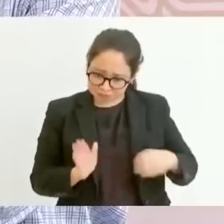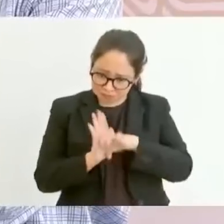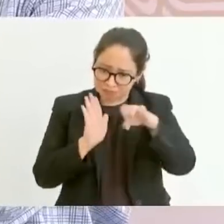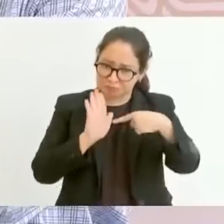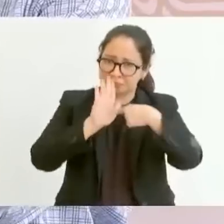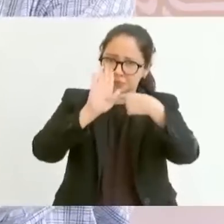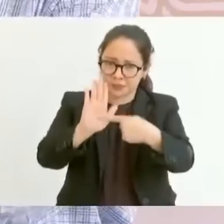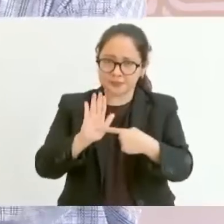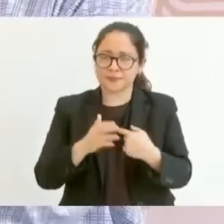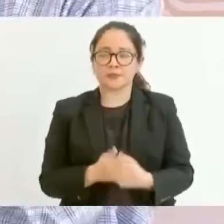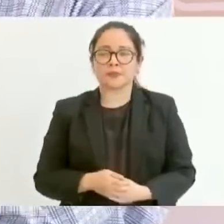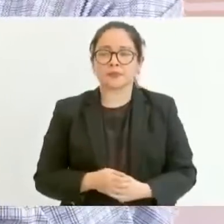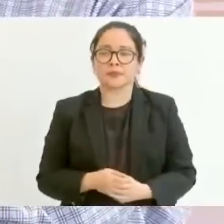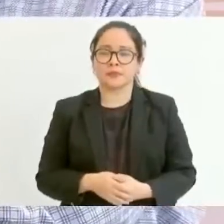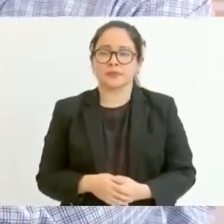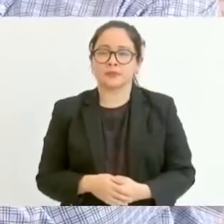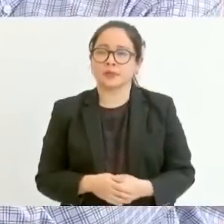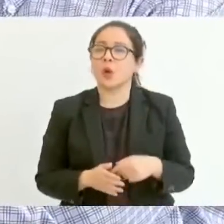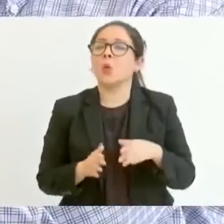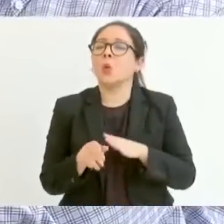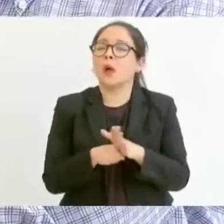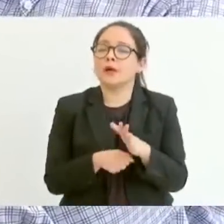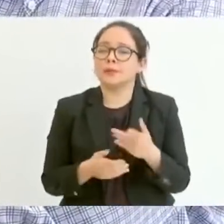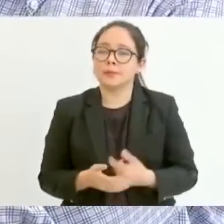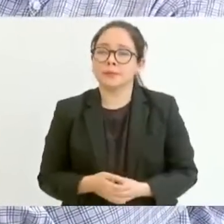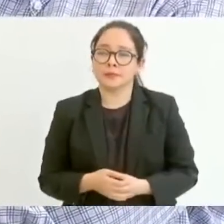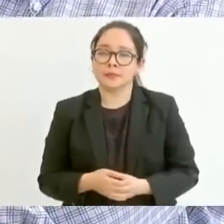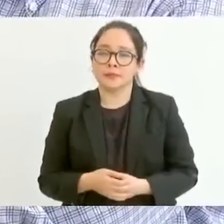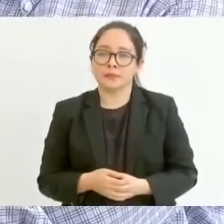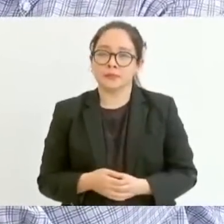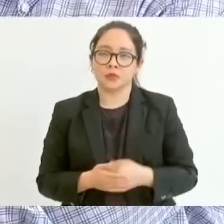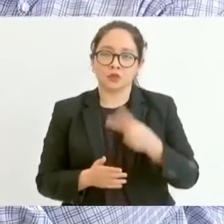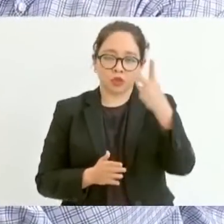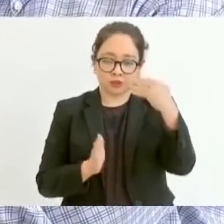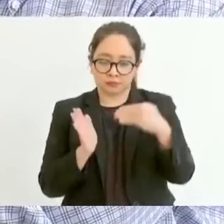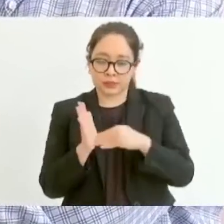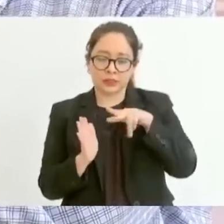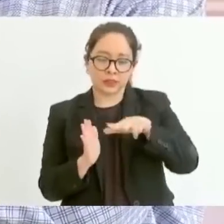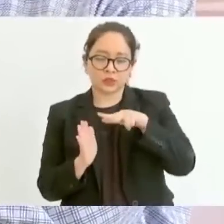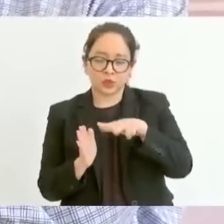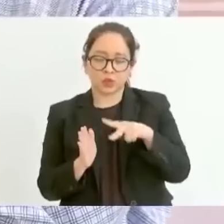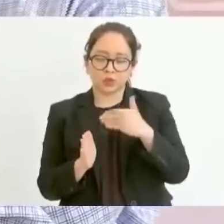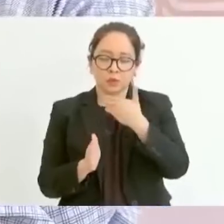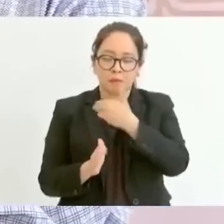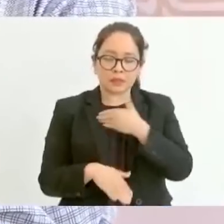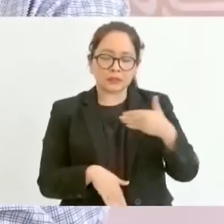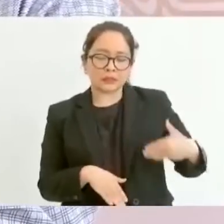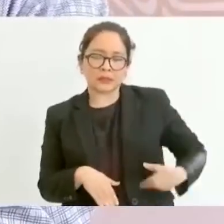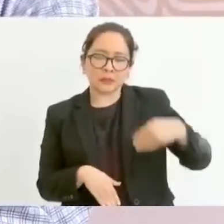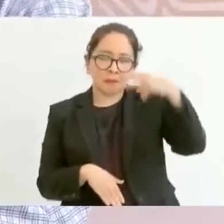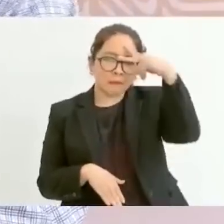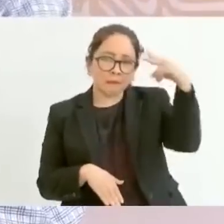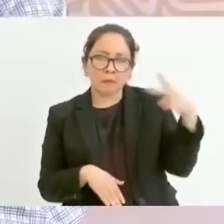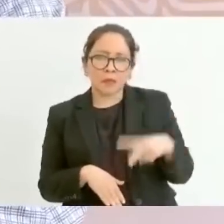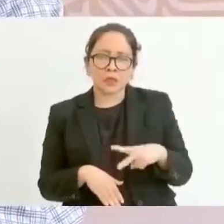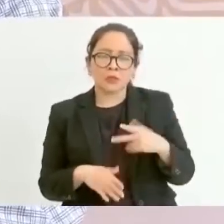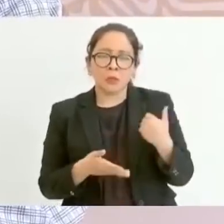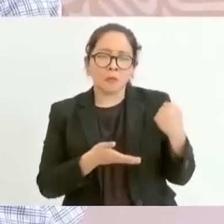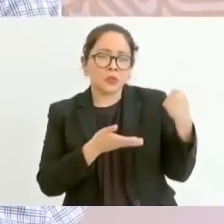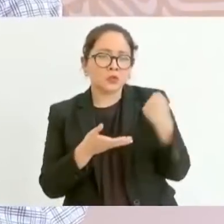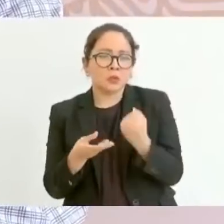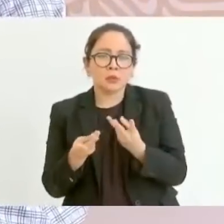En el 2018, la presidencia ejerció un presupuesto de 3